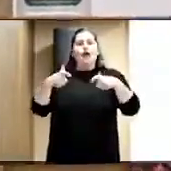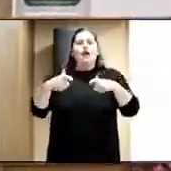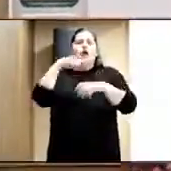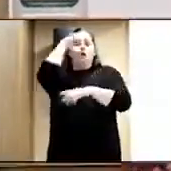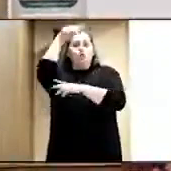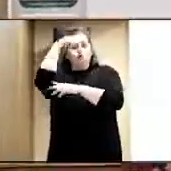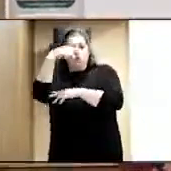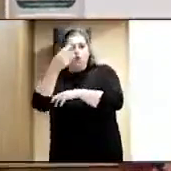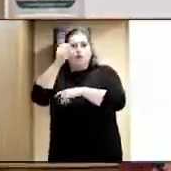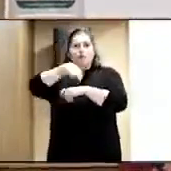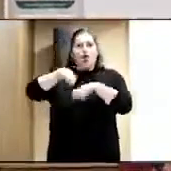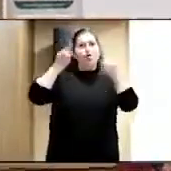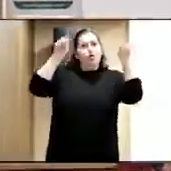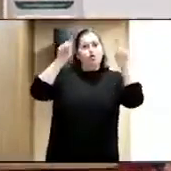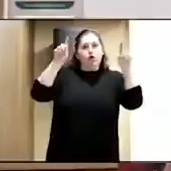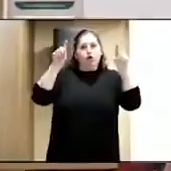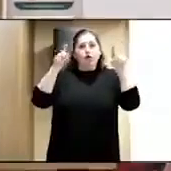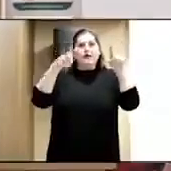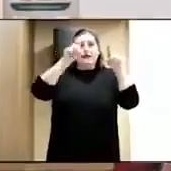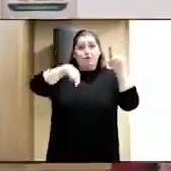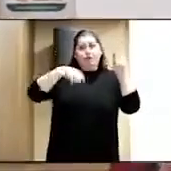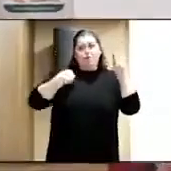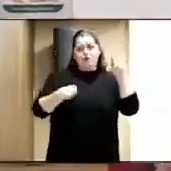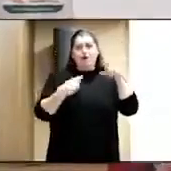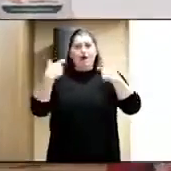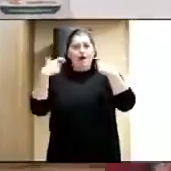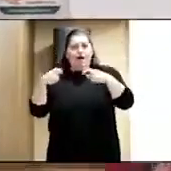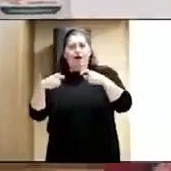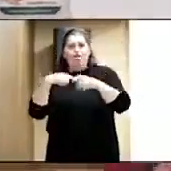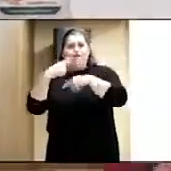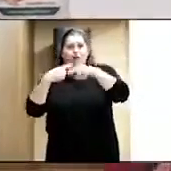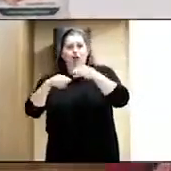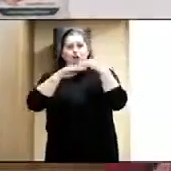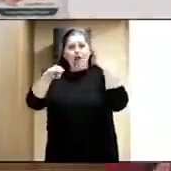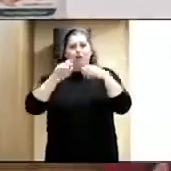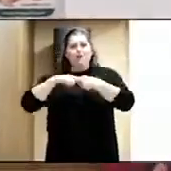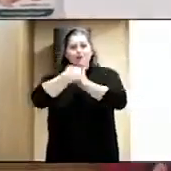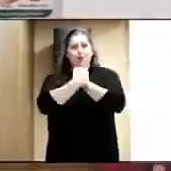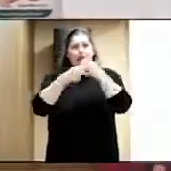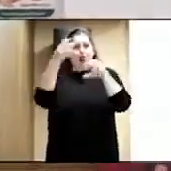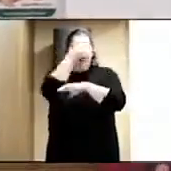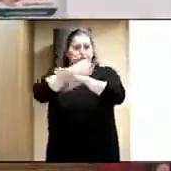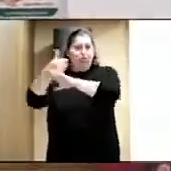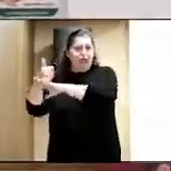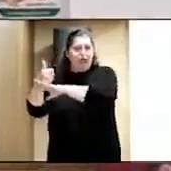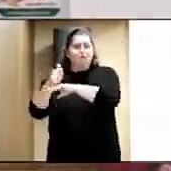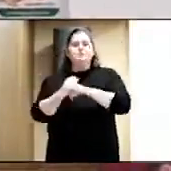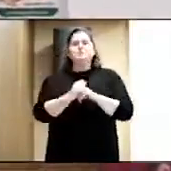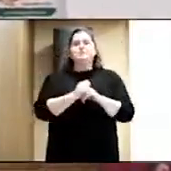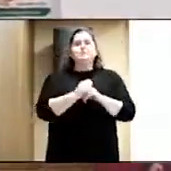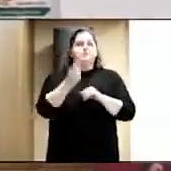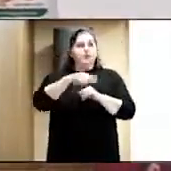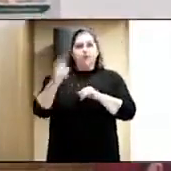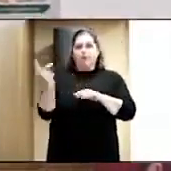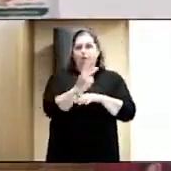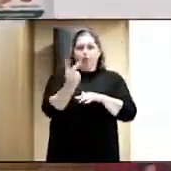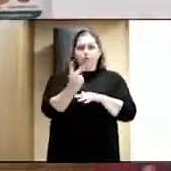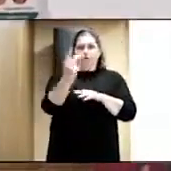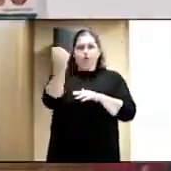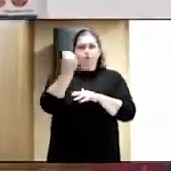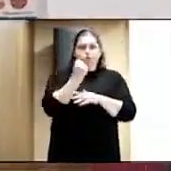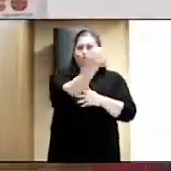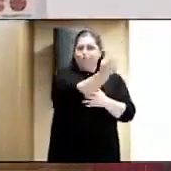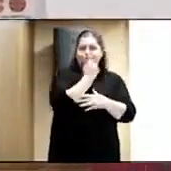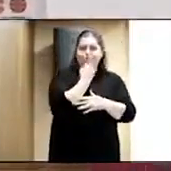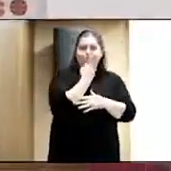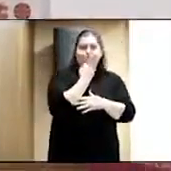educación y, por otro lado, por el área de familia, igualdad y participación ciudadana, que, bueno, pues como siempre decimos,